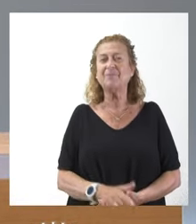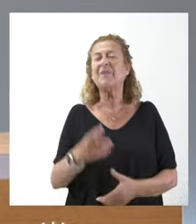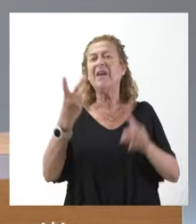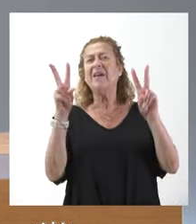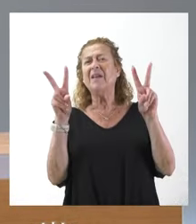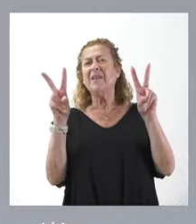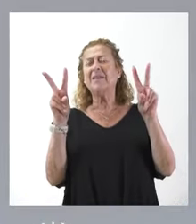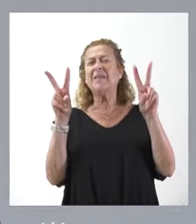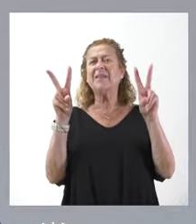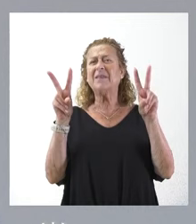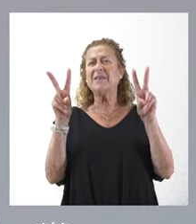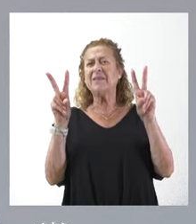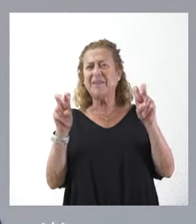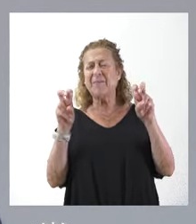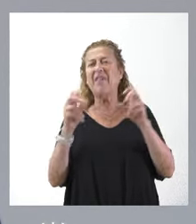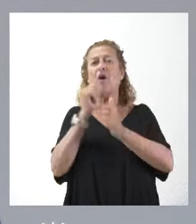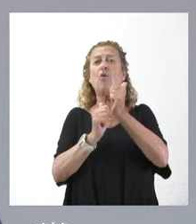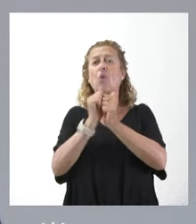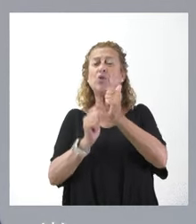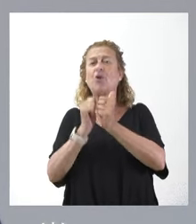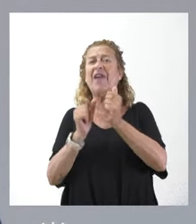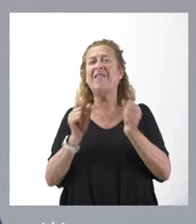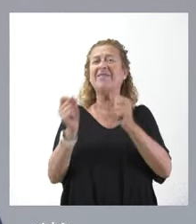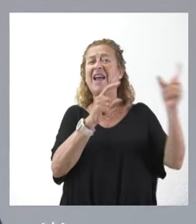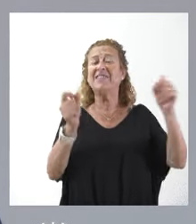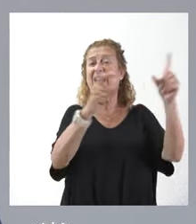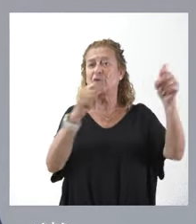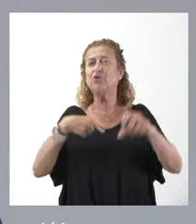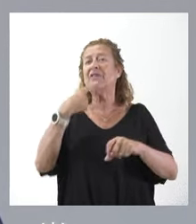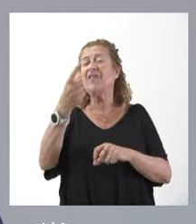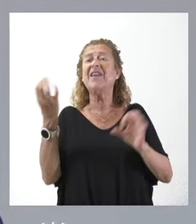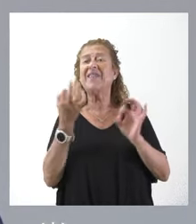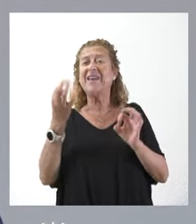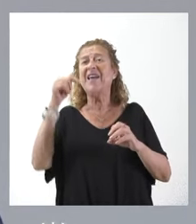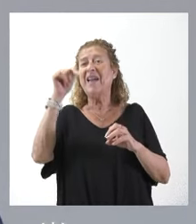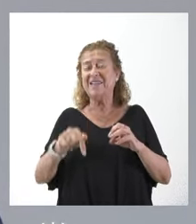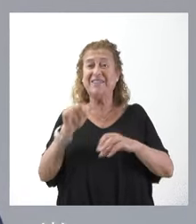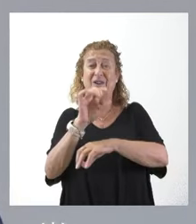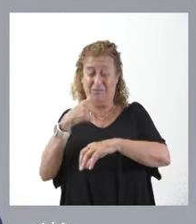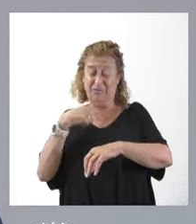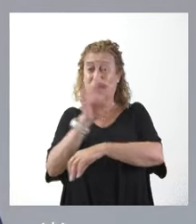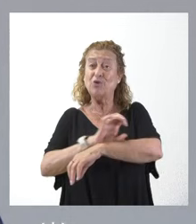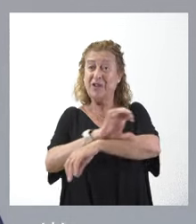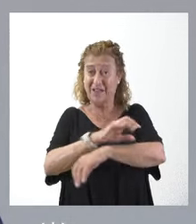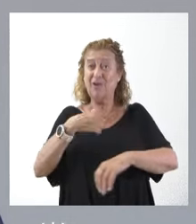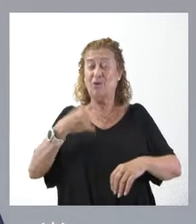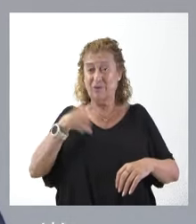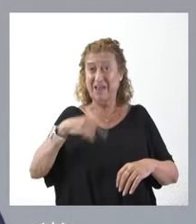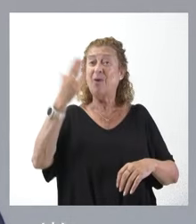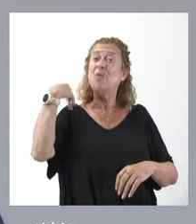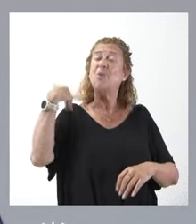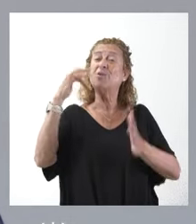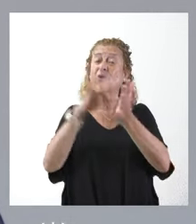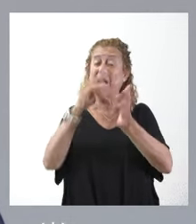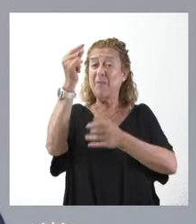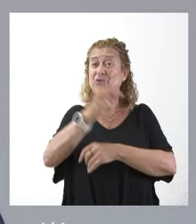Sobre el concurso de traslados, manifestarle que este consejero ya en su comparecencia de presupuestos para